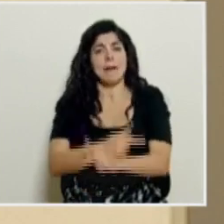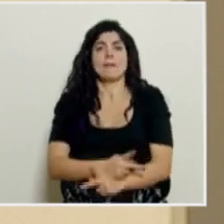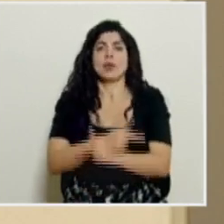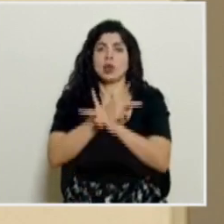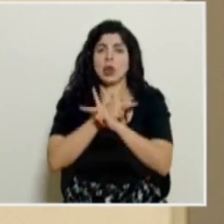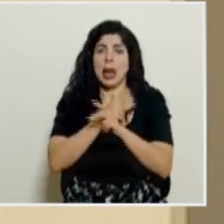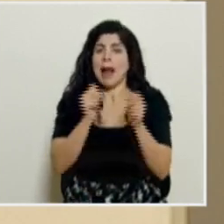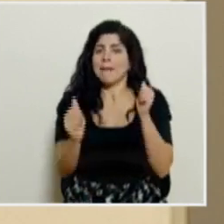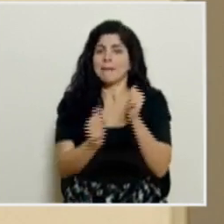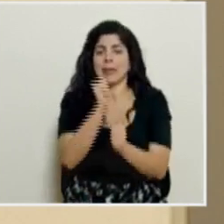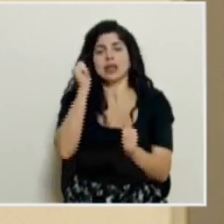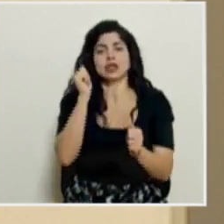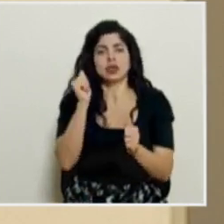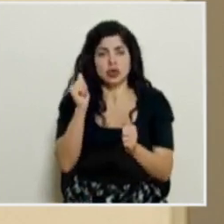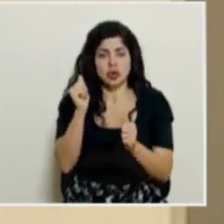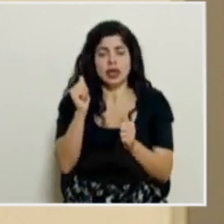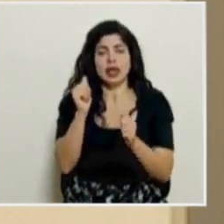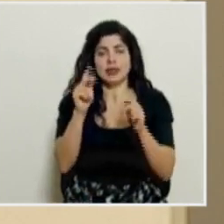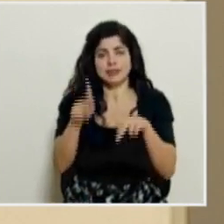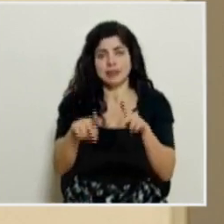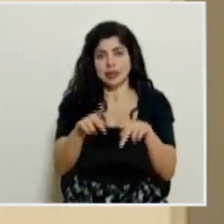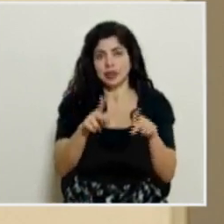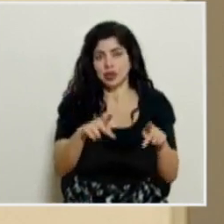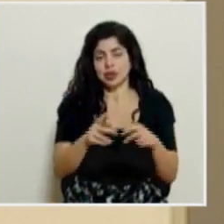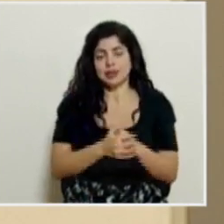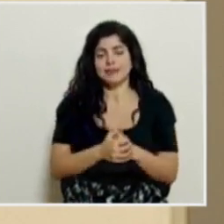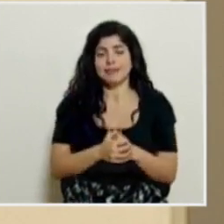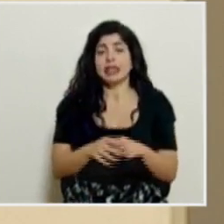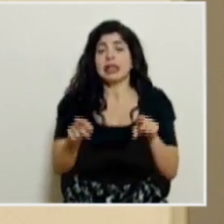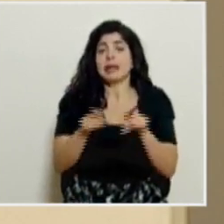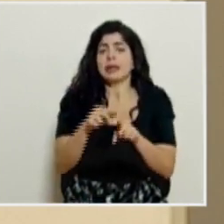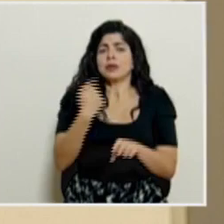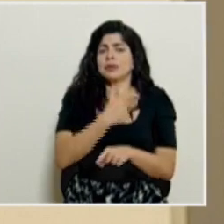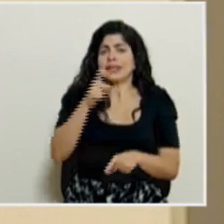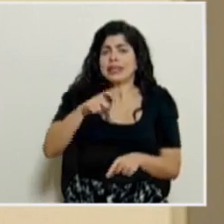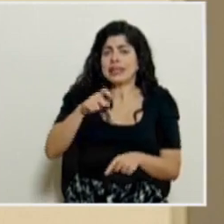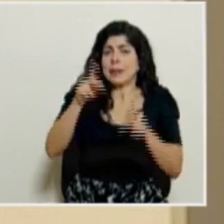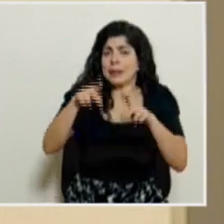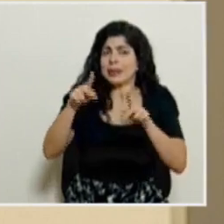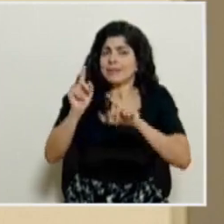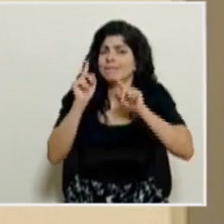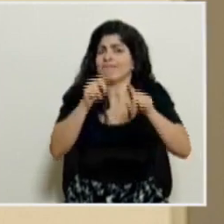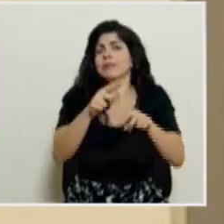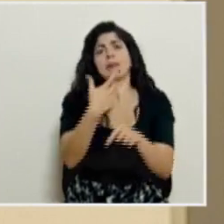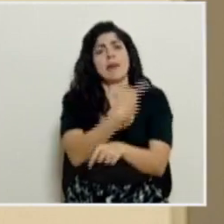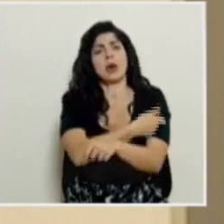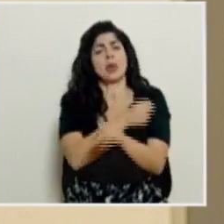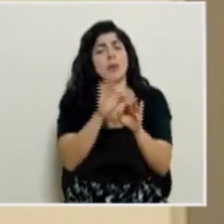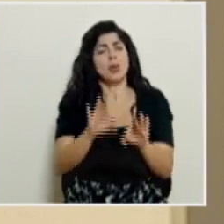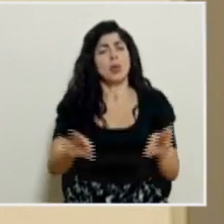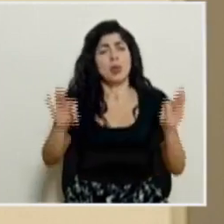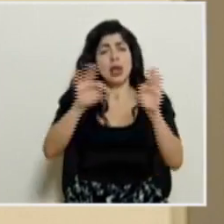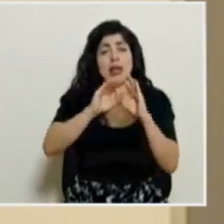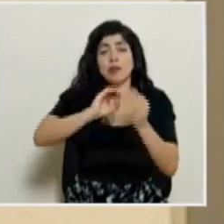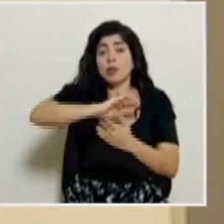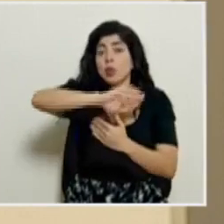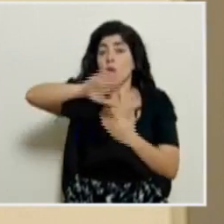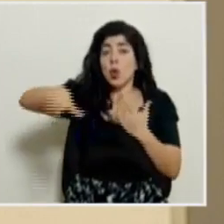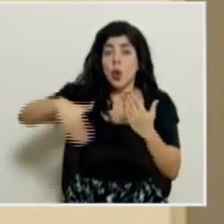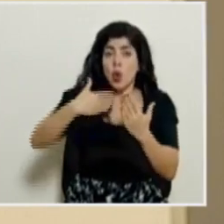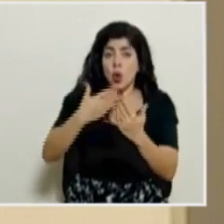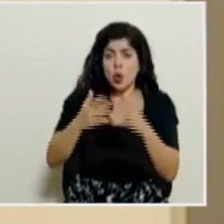a la mayor cantidad de gente posible. También necesitamos que la gente se vacune, eso es muy importante, que entre todos